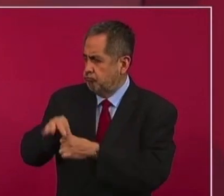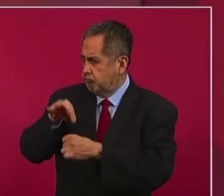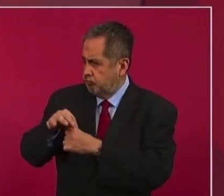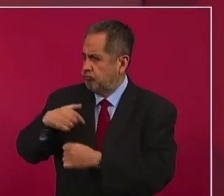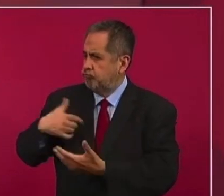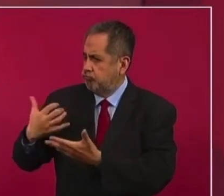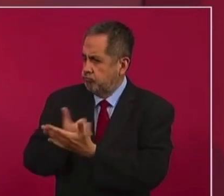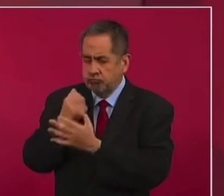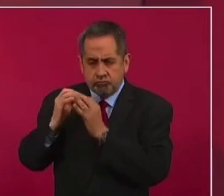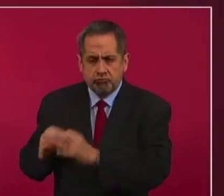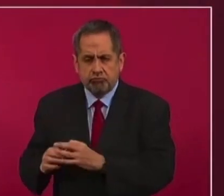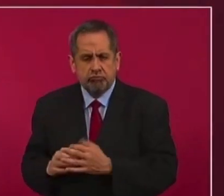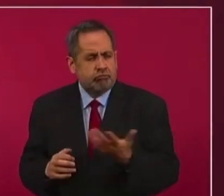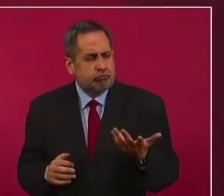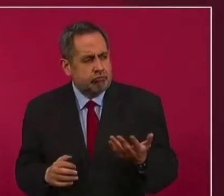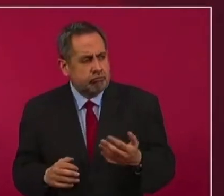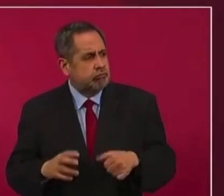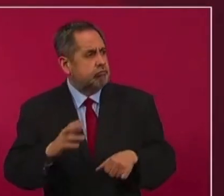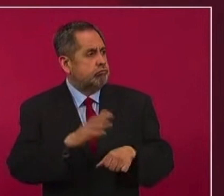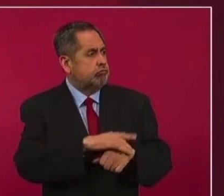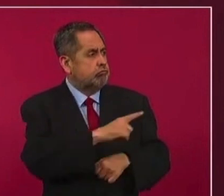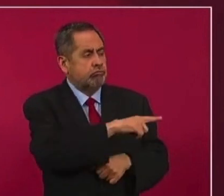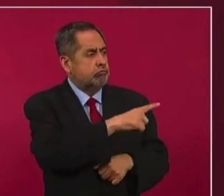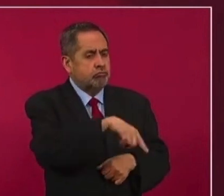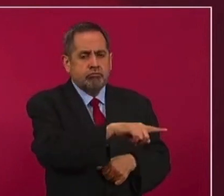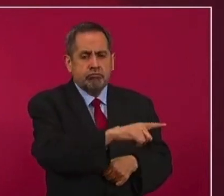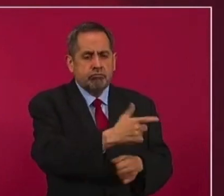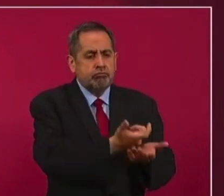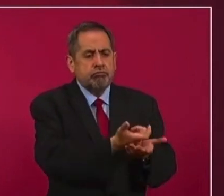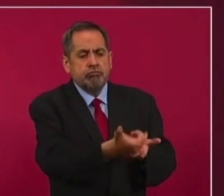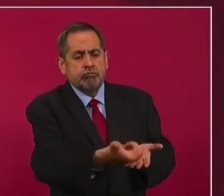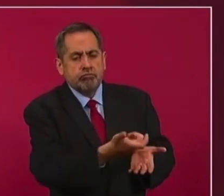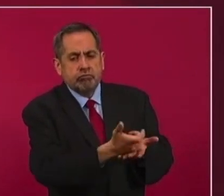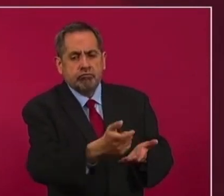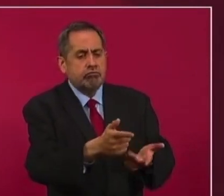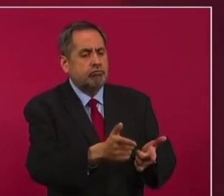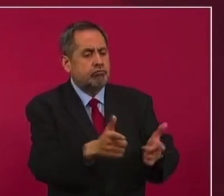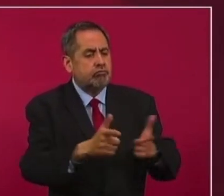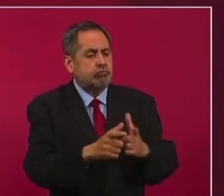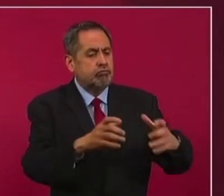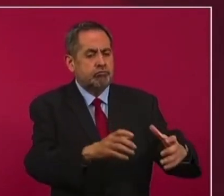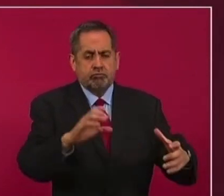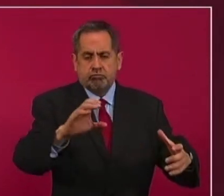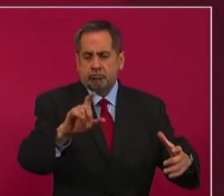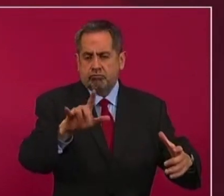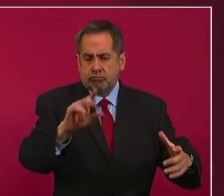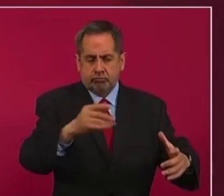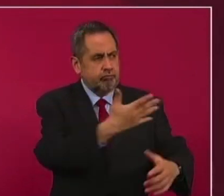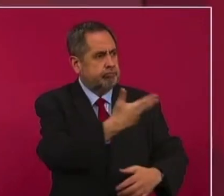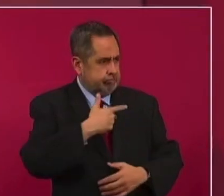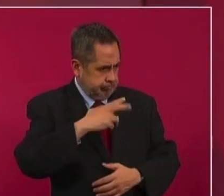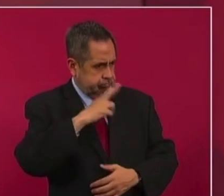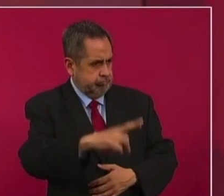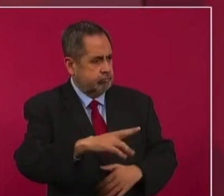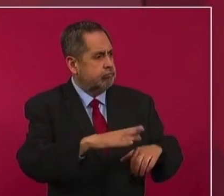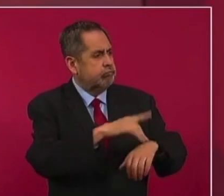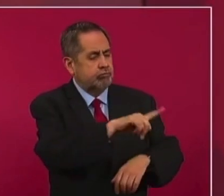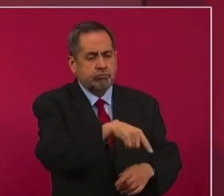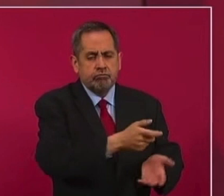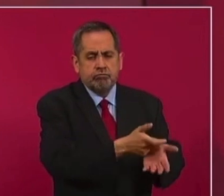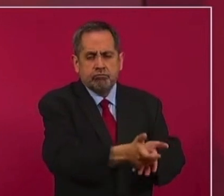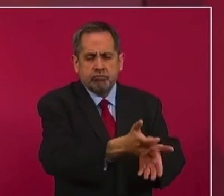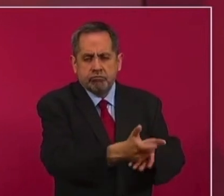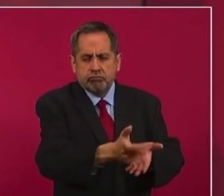¿Por qué le están dando dinero al grupo de Claudio X. González? Que me responda a eso y